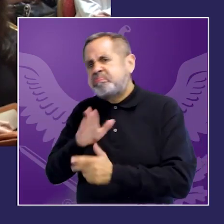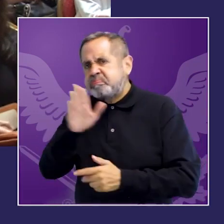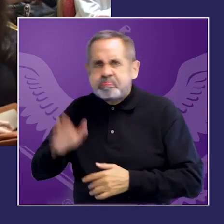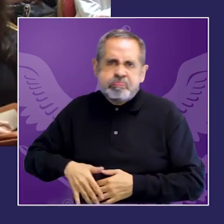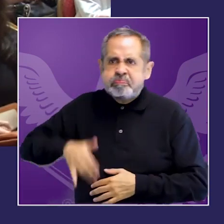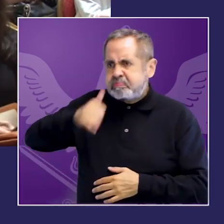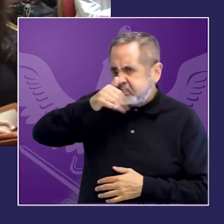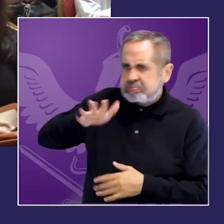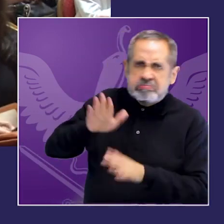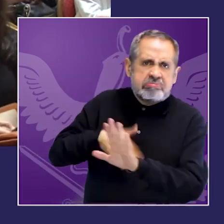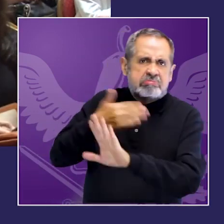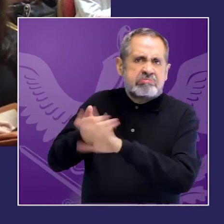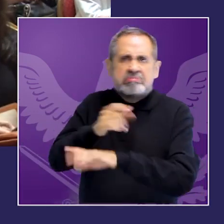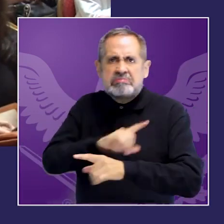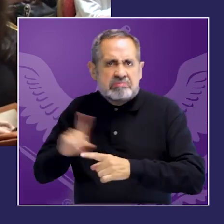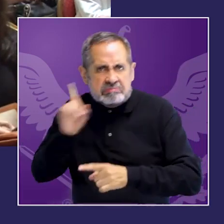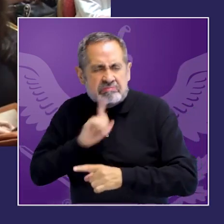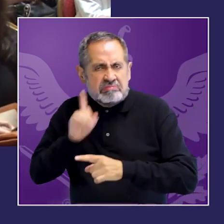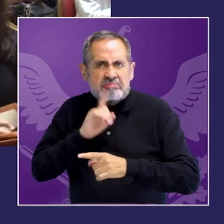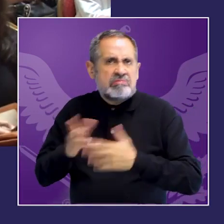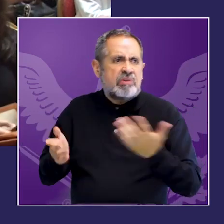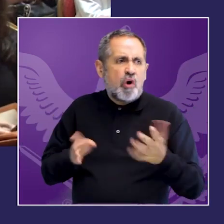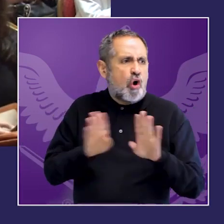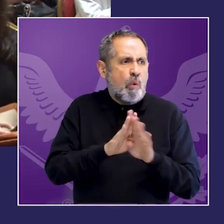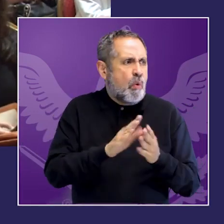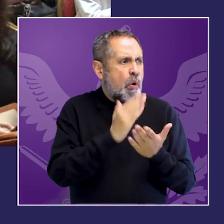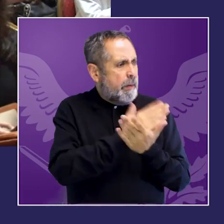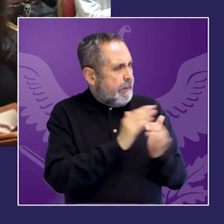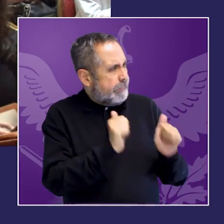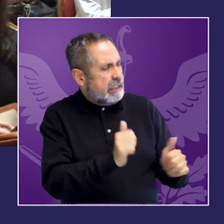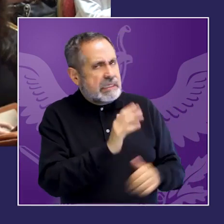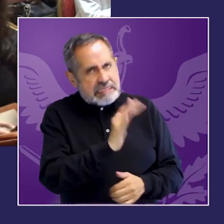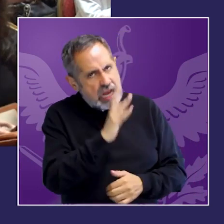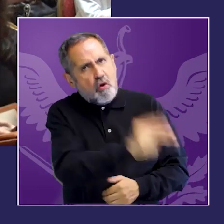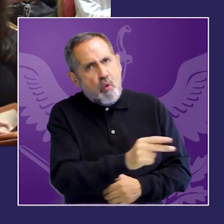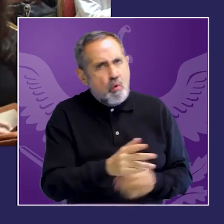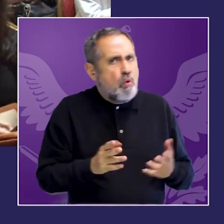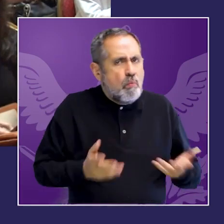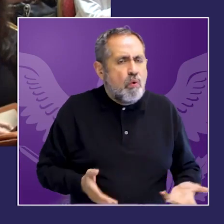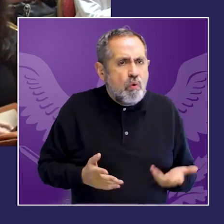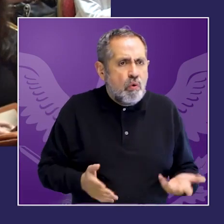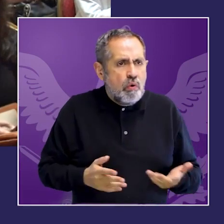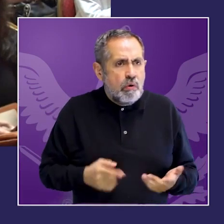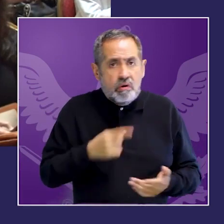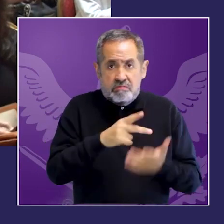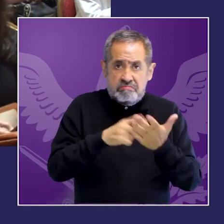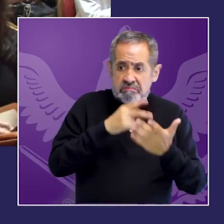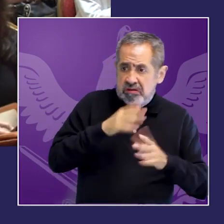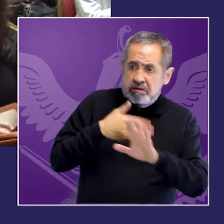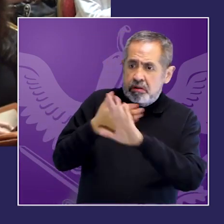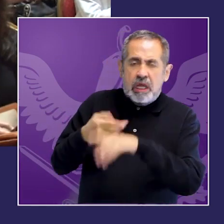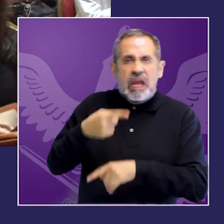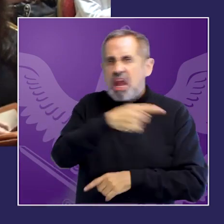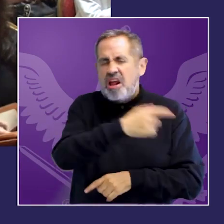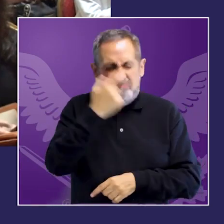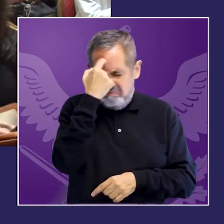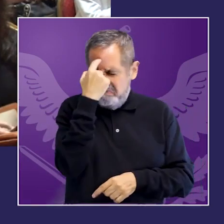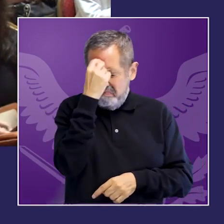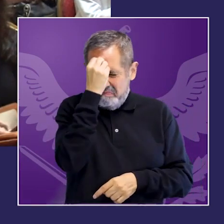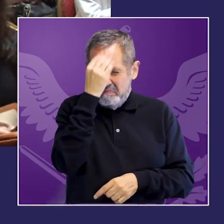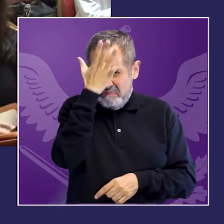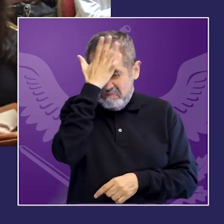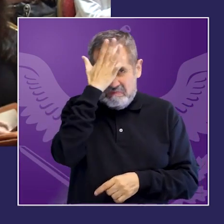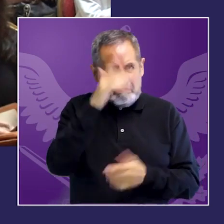persona que ya tiene una estructura basada en estereotipos de género basada en lo que es el